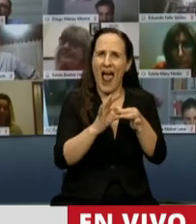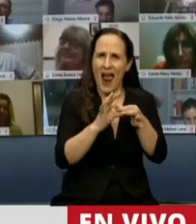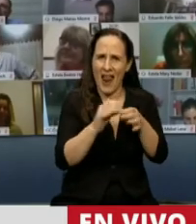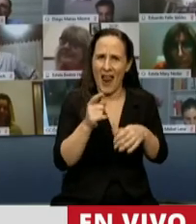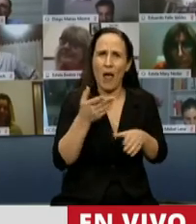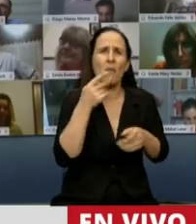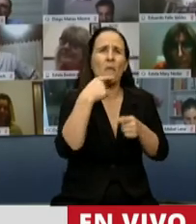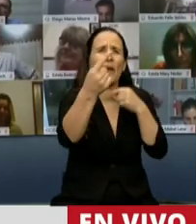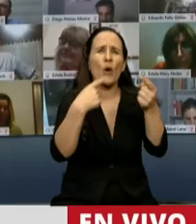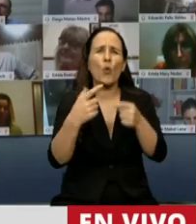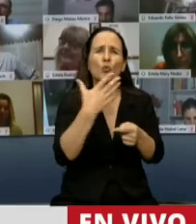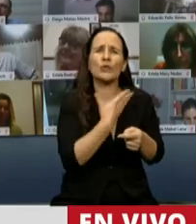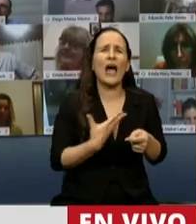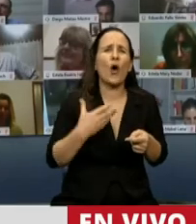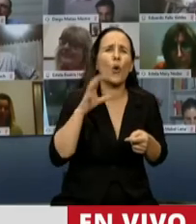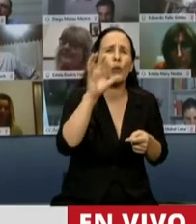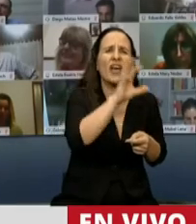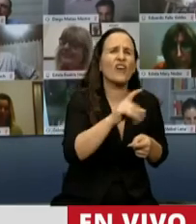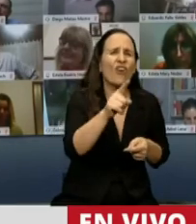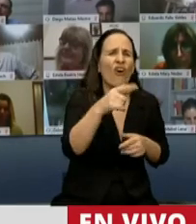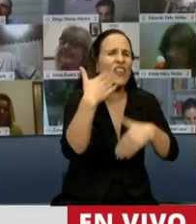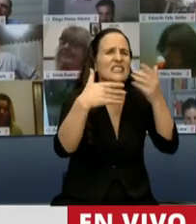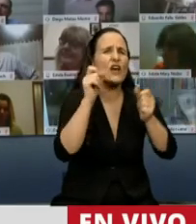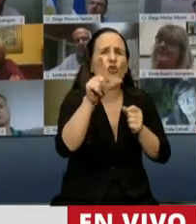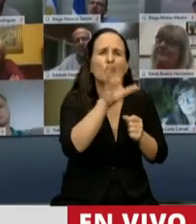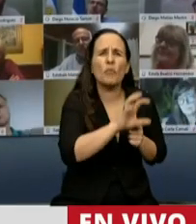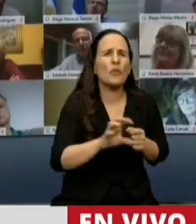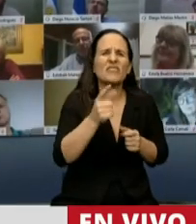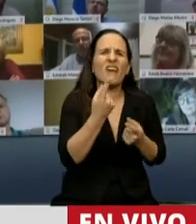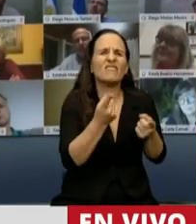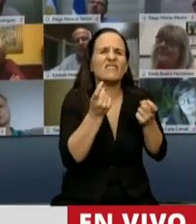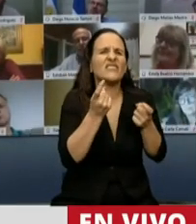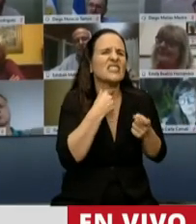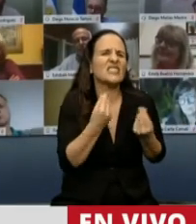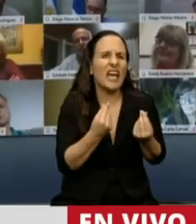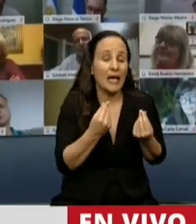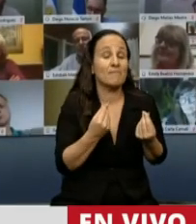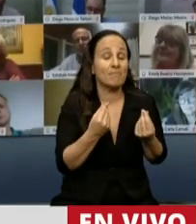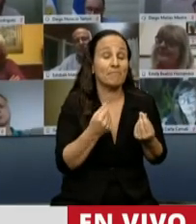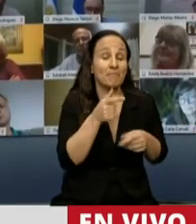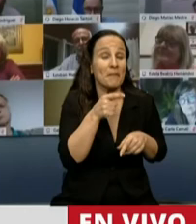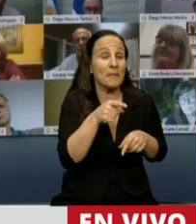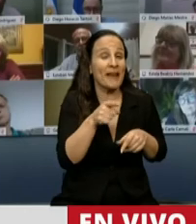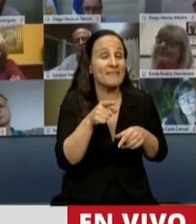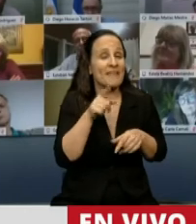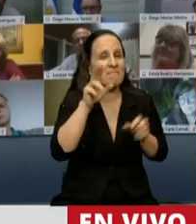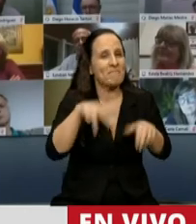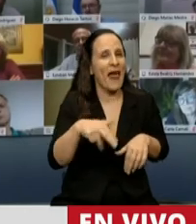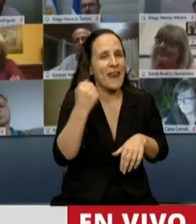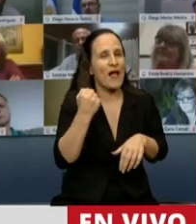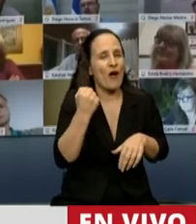provinciales qué quieren para el desarrollo de sus provincias, me parece que tenemos un enorme plan económico para la Argentina.